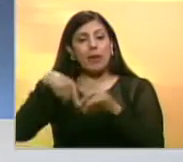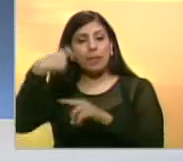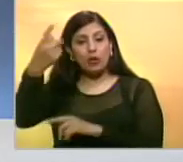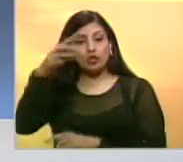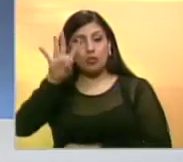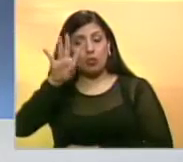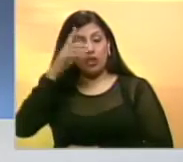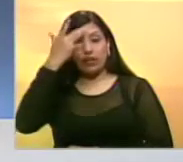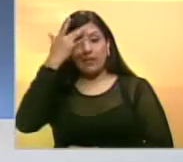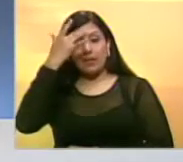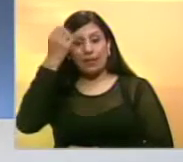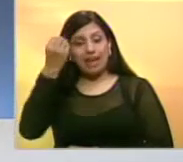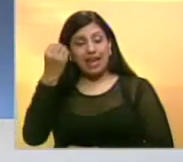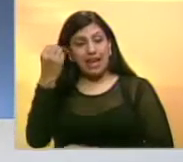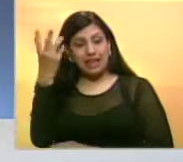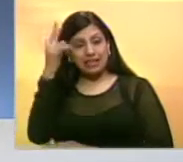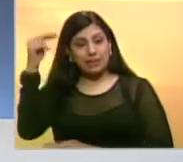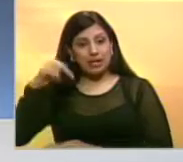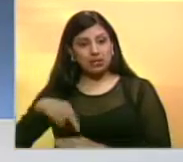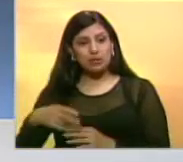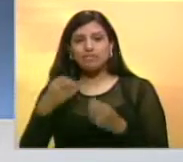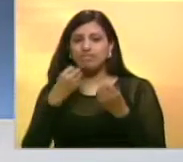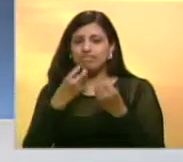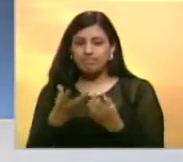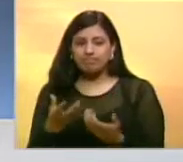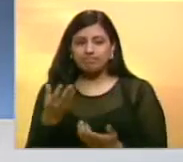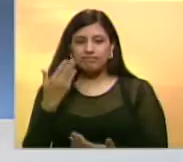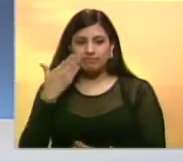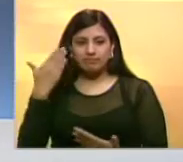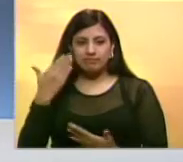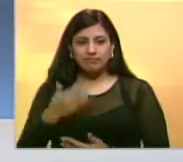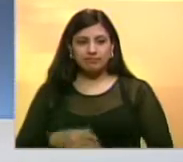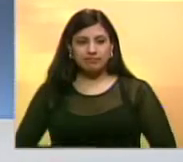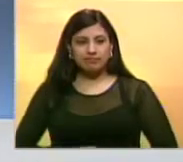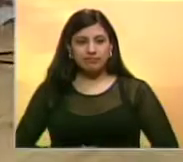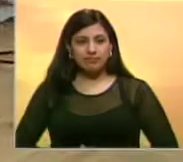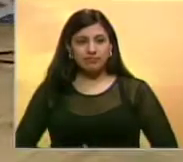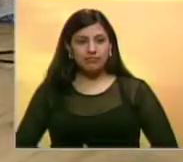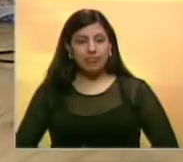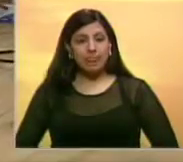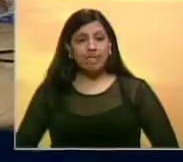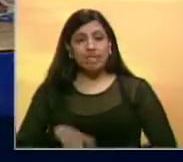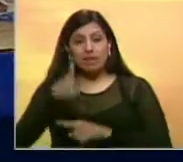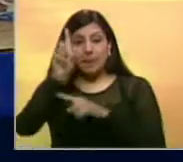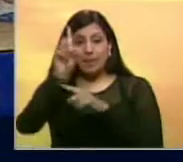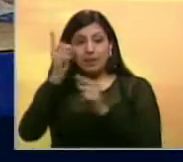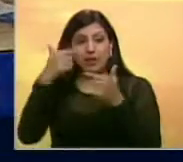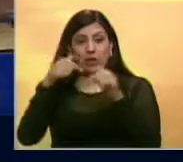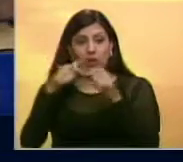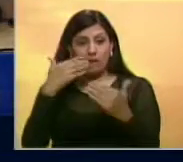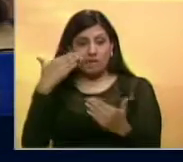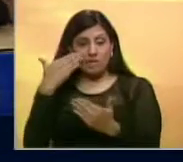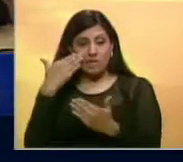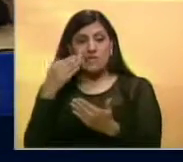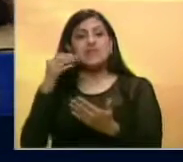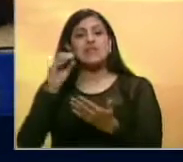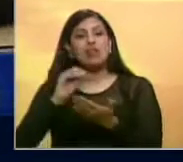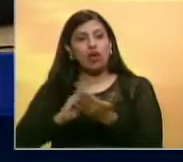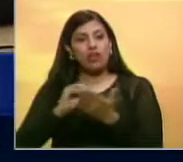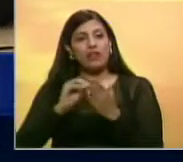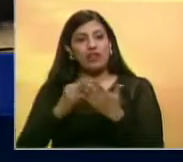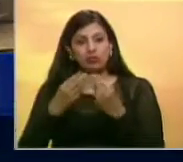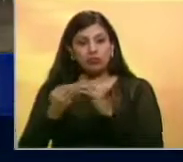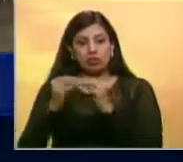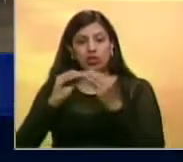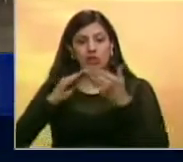febrero en la Asamblea Nacional. Veamos qué nos tiene Diana Martínez. En la primera sesión del año y la tercera después de su